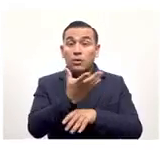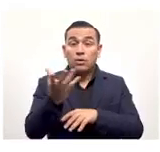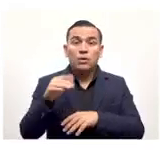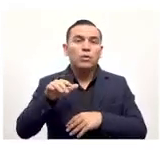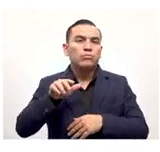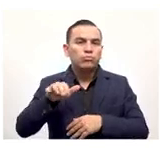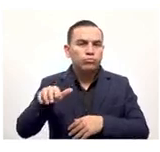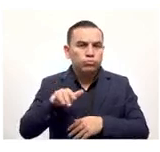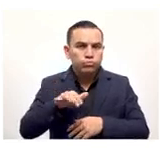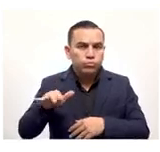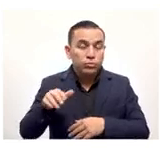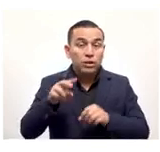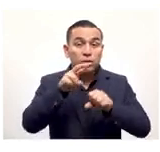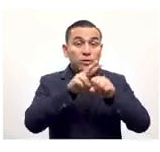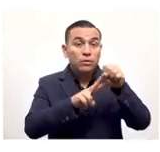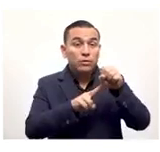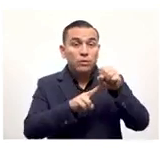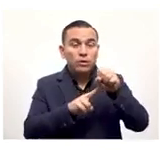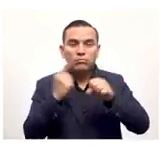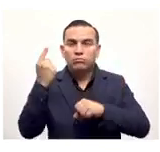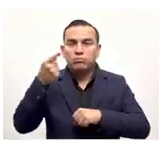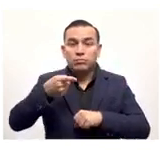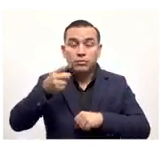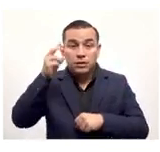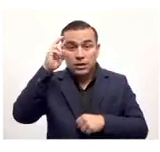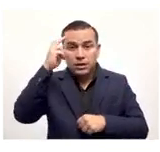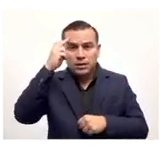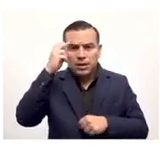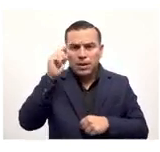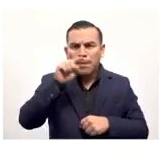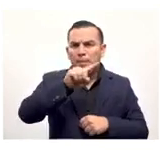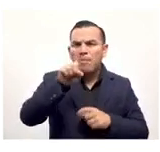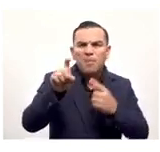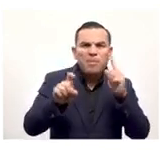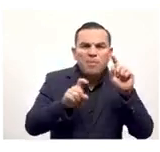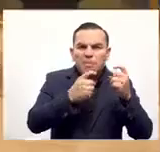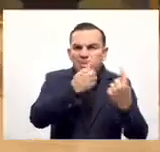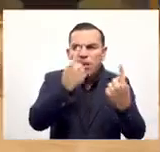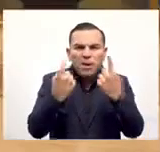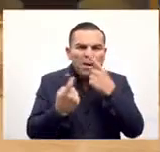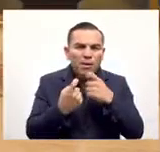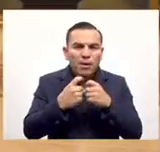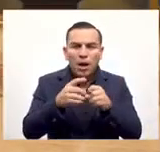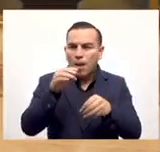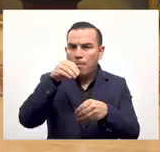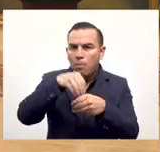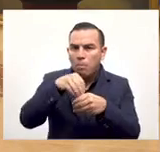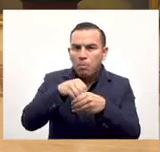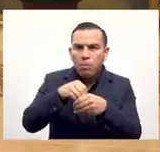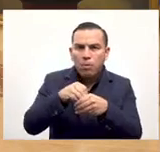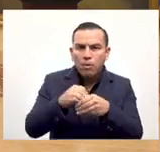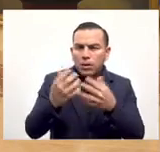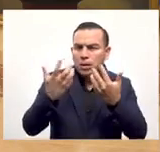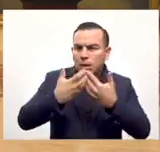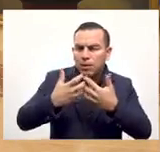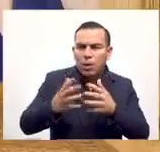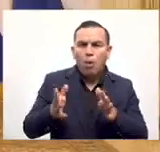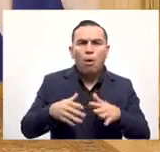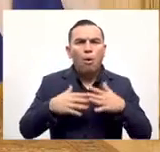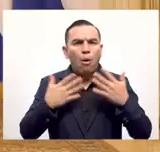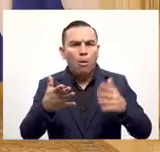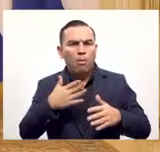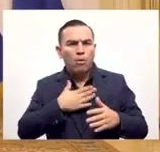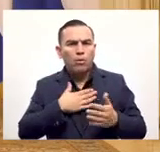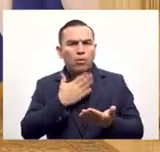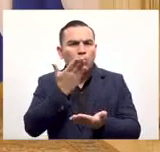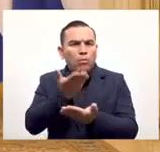fines contables, se utilizará el dólar como moneda de referencia. Esto ha sido una pregunta que ha preocupado a la banca, a algunas empresas, que dicen, bueno, pero ¿y cómo